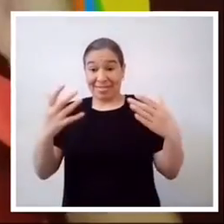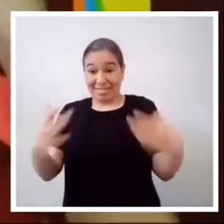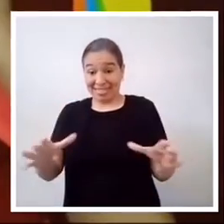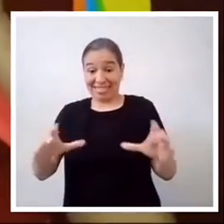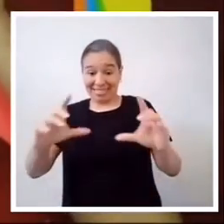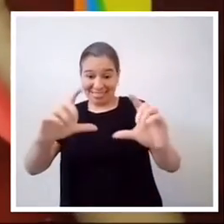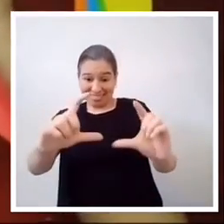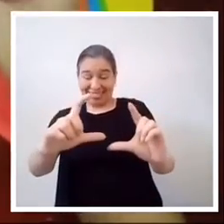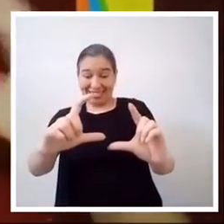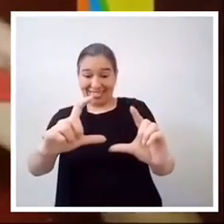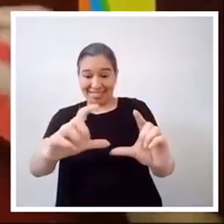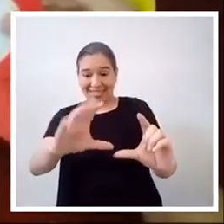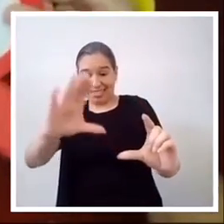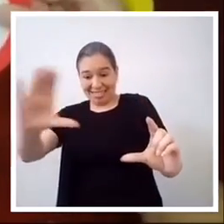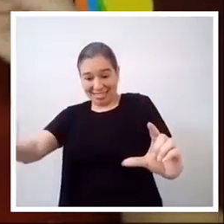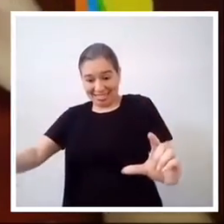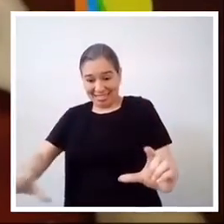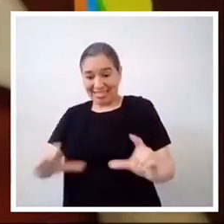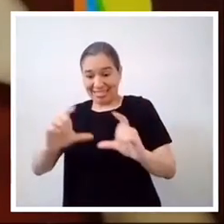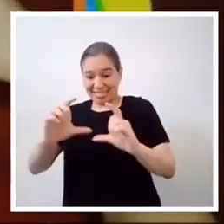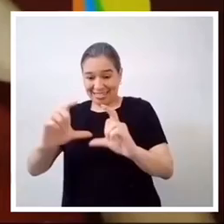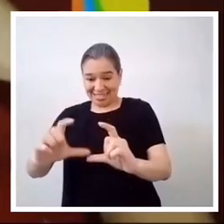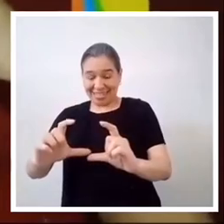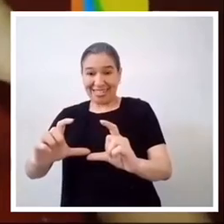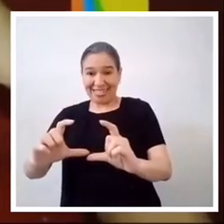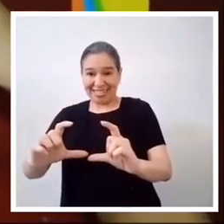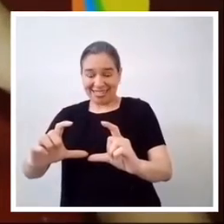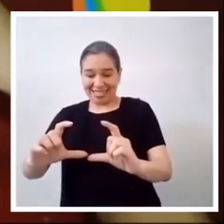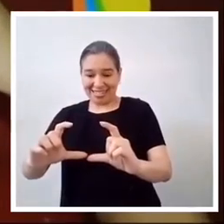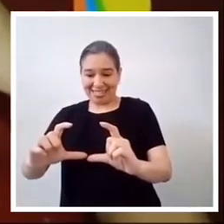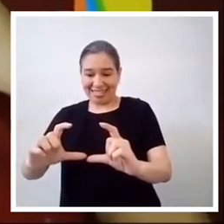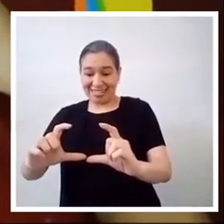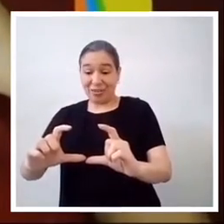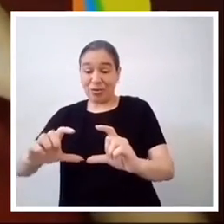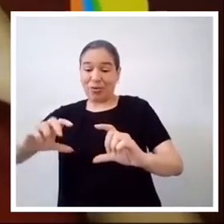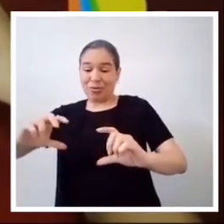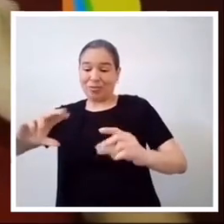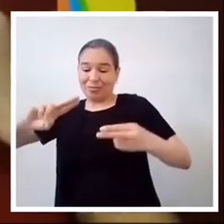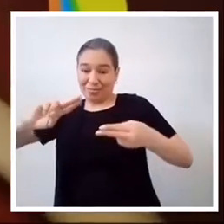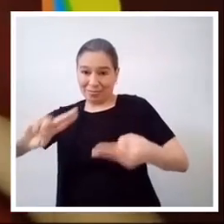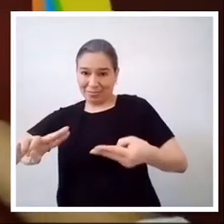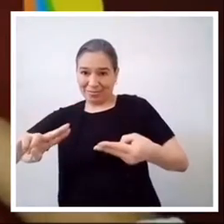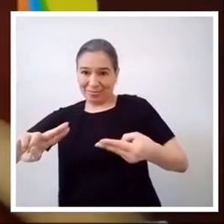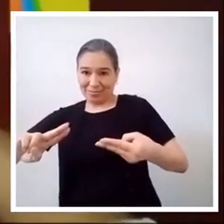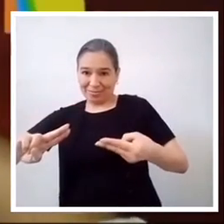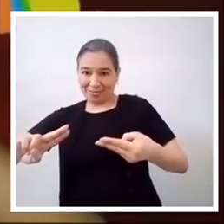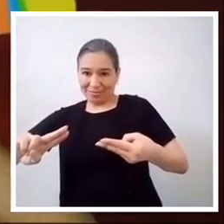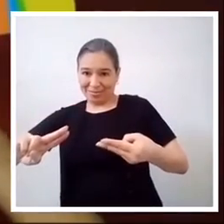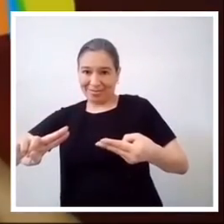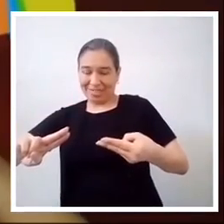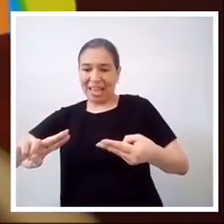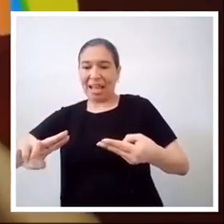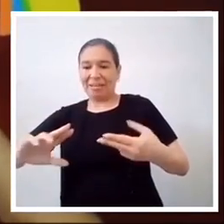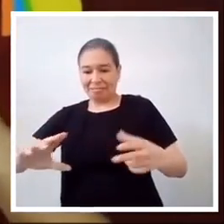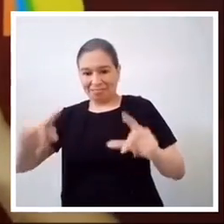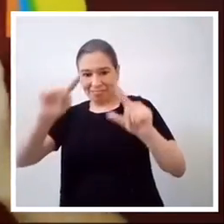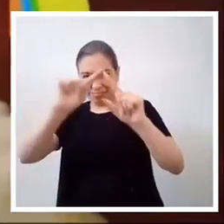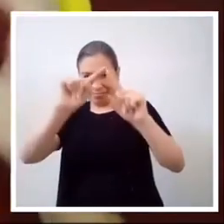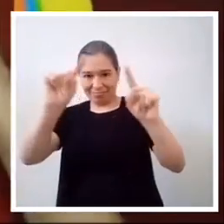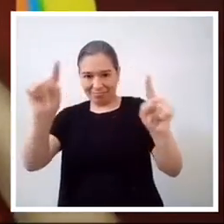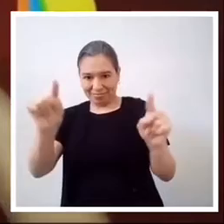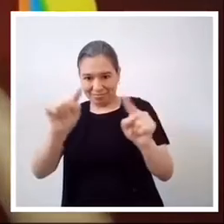El siguiente paso será, anexar el primer círculo rojo, con el segundo.